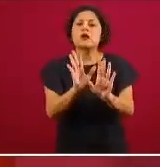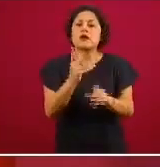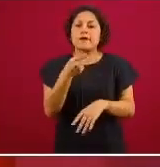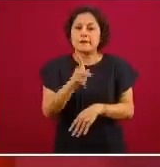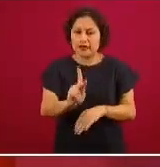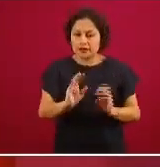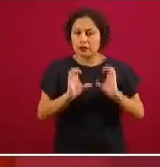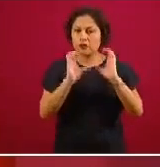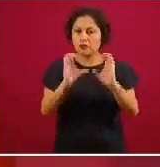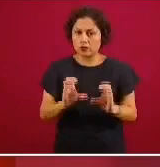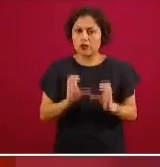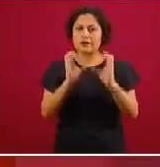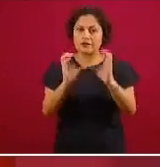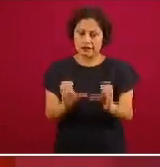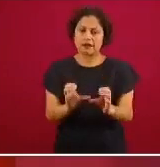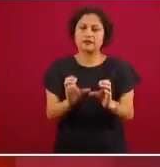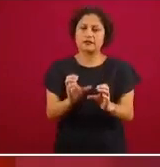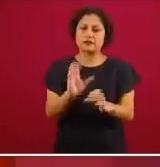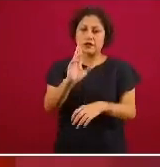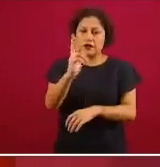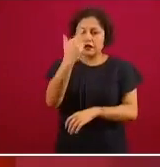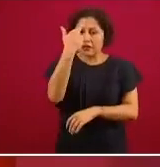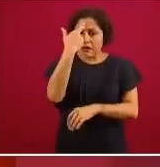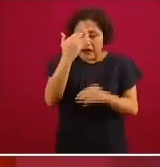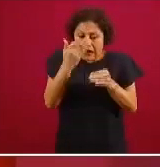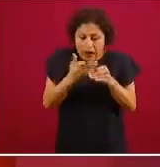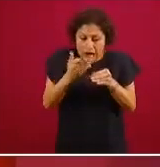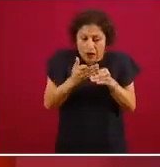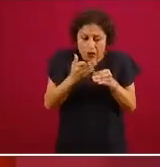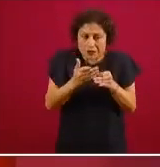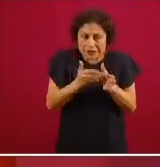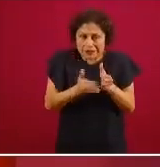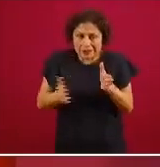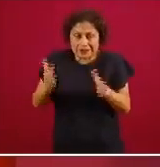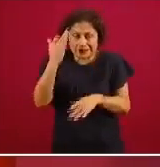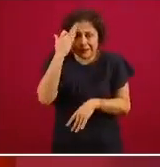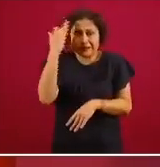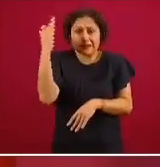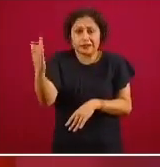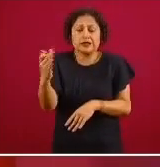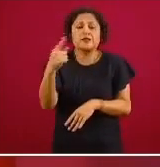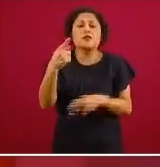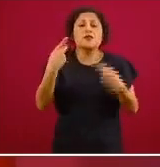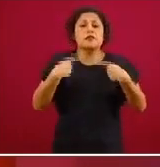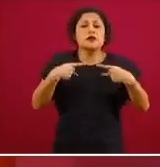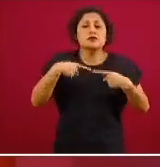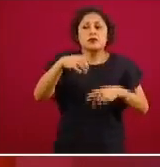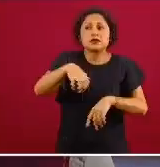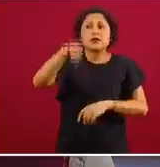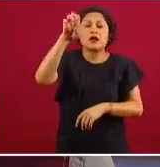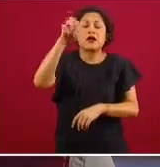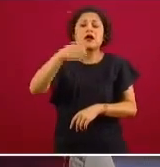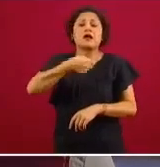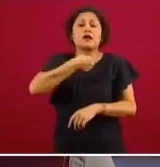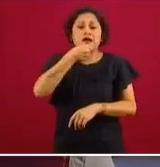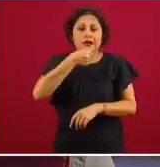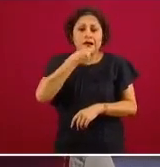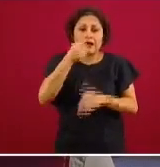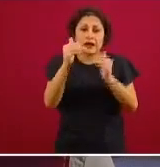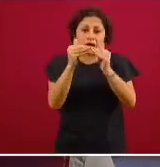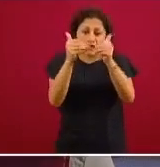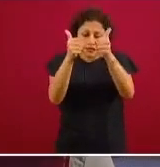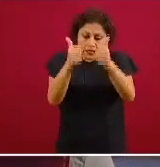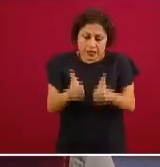restricción de la movilidad puede afectar de manera especial a las personas adultas mayores porque las deja